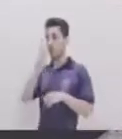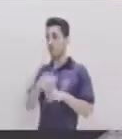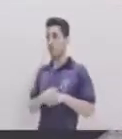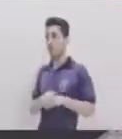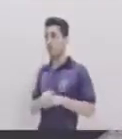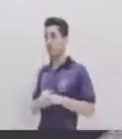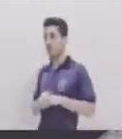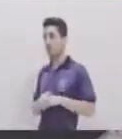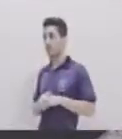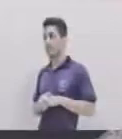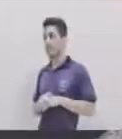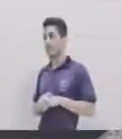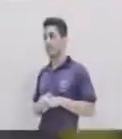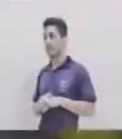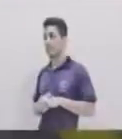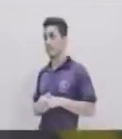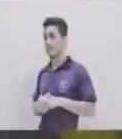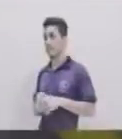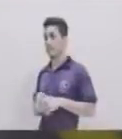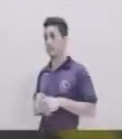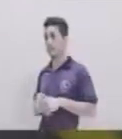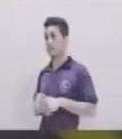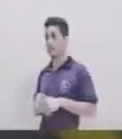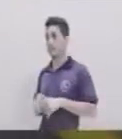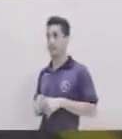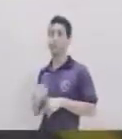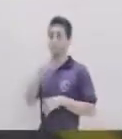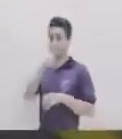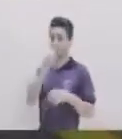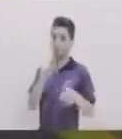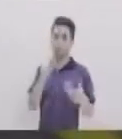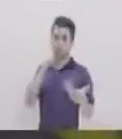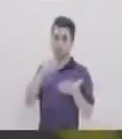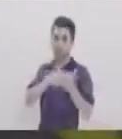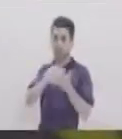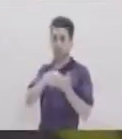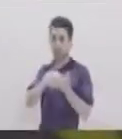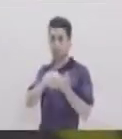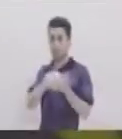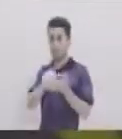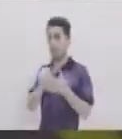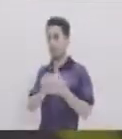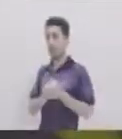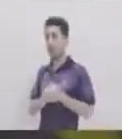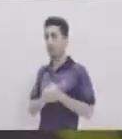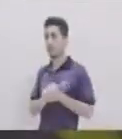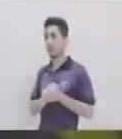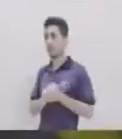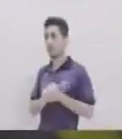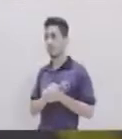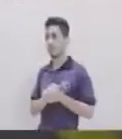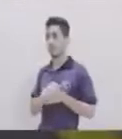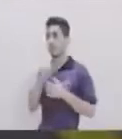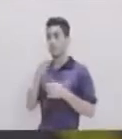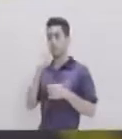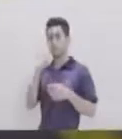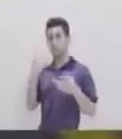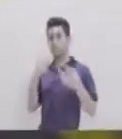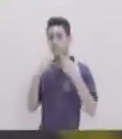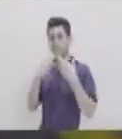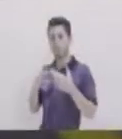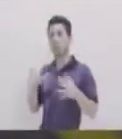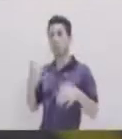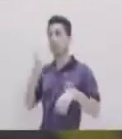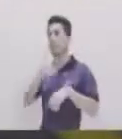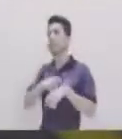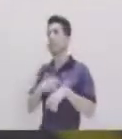Raíz cuadrada Y ya con esto Pueden ingresar Esos datos En la calculadora Para que les quede El